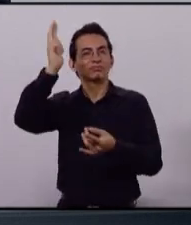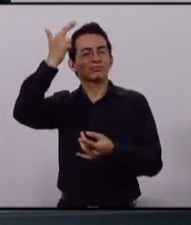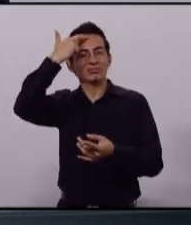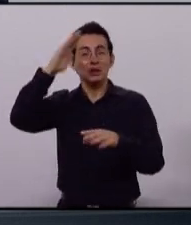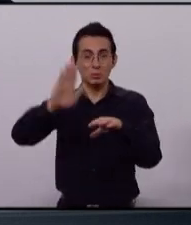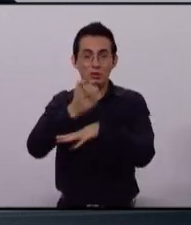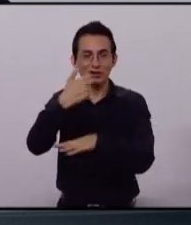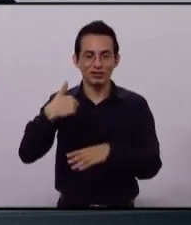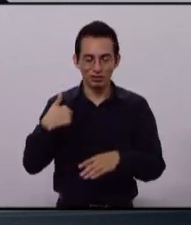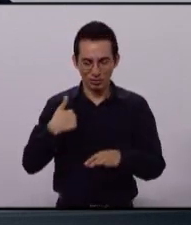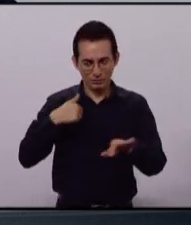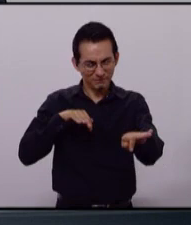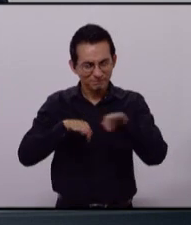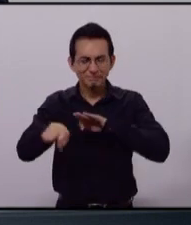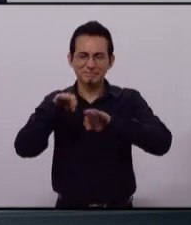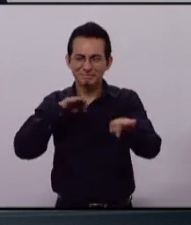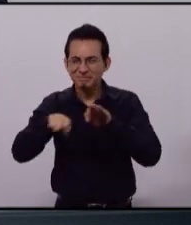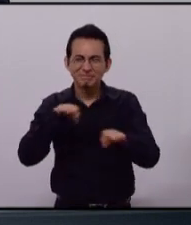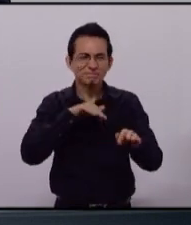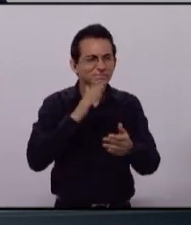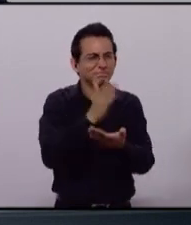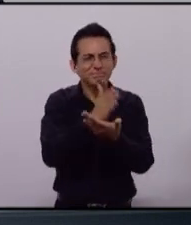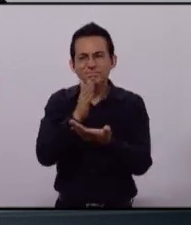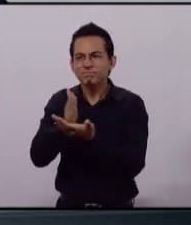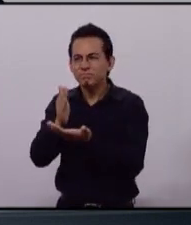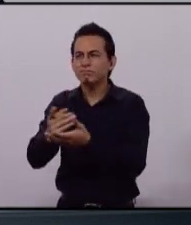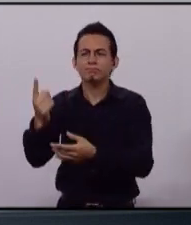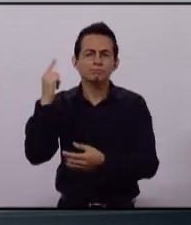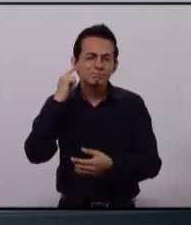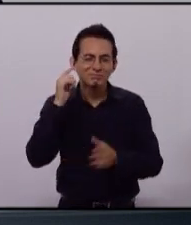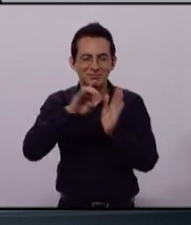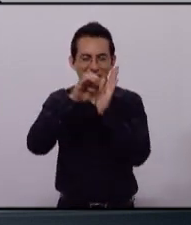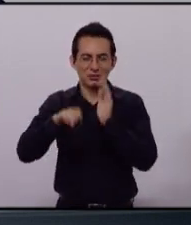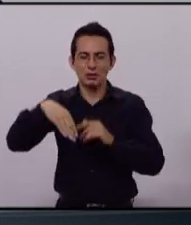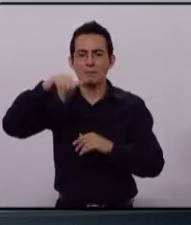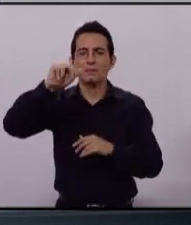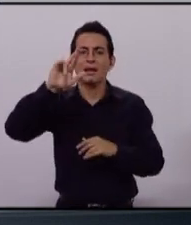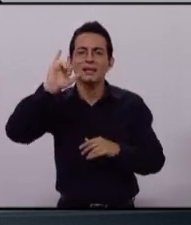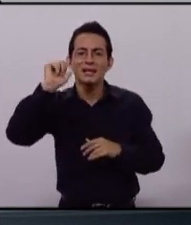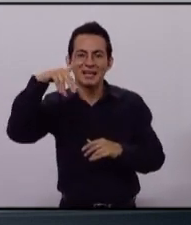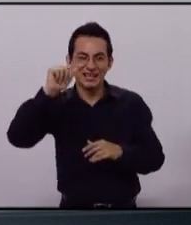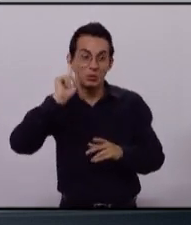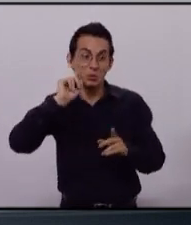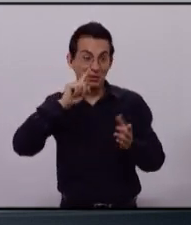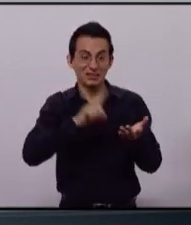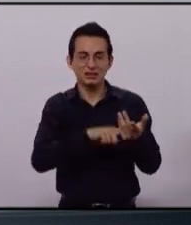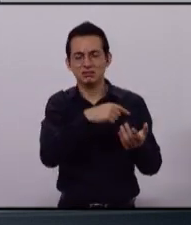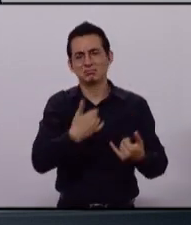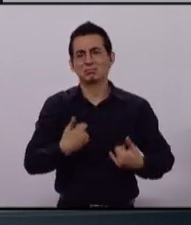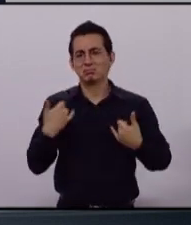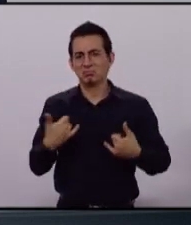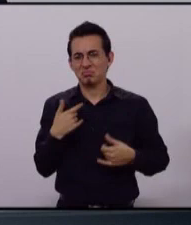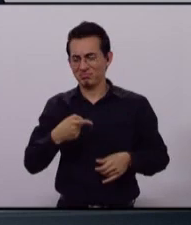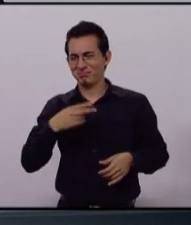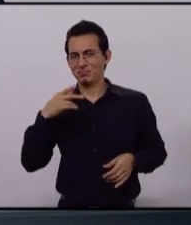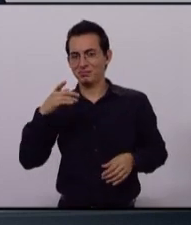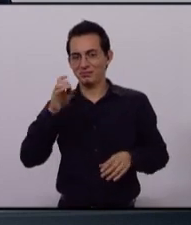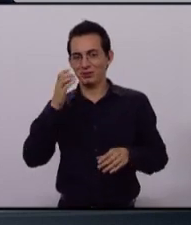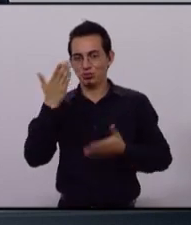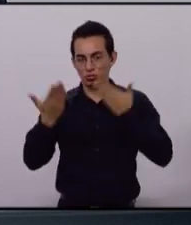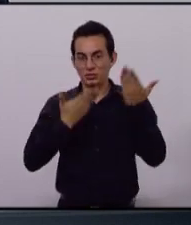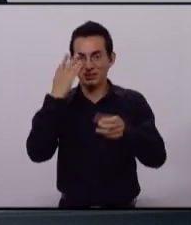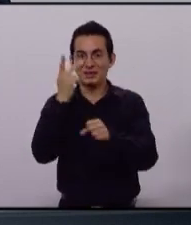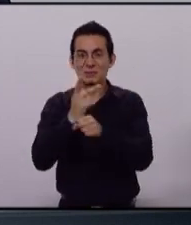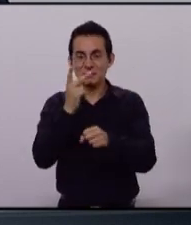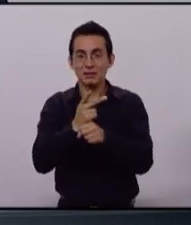la oportunidad de escuchar muchas de ellas, muchas como Mariana, una joven que a su corta edad, estudiante de preparatoria,